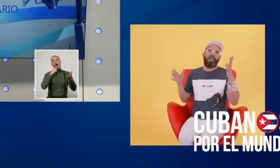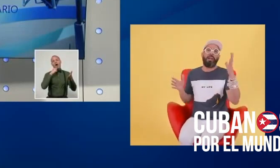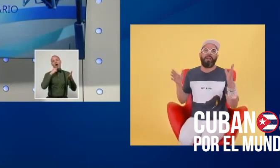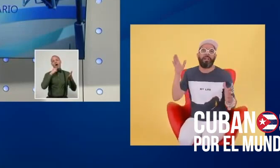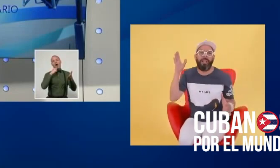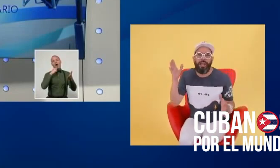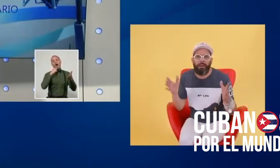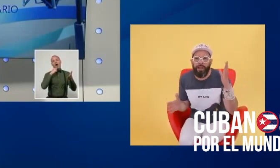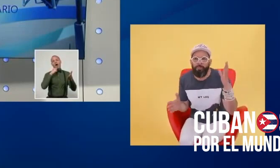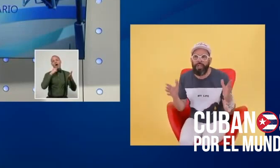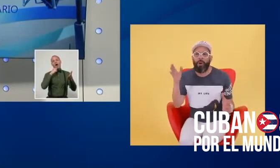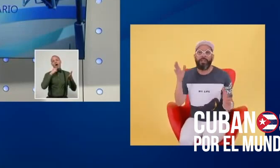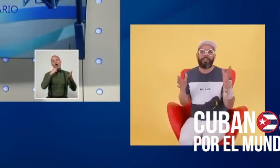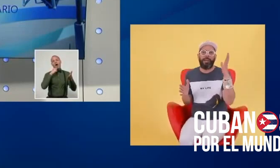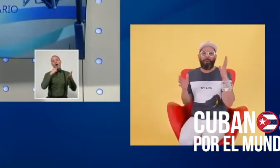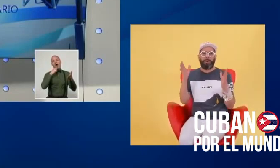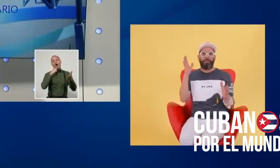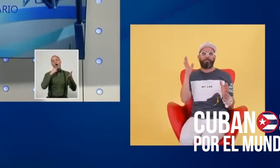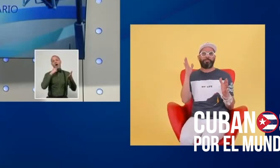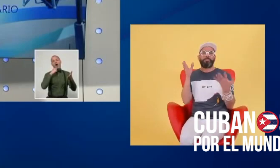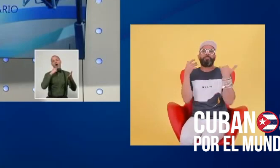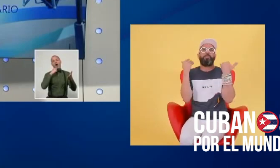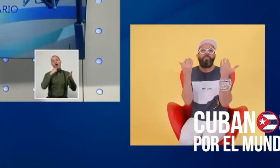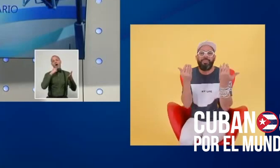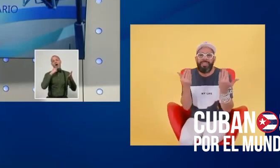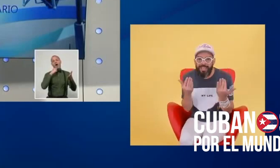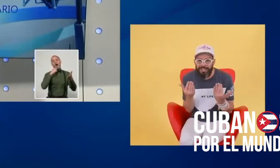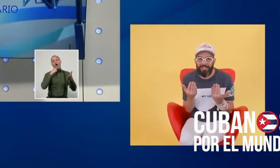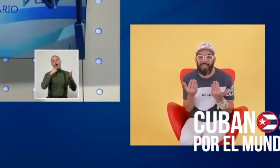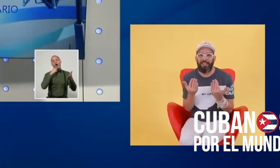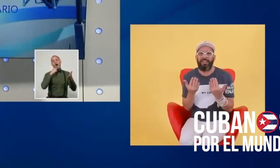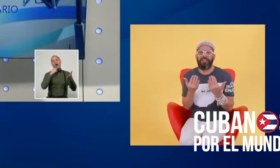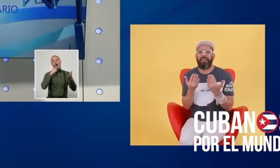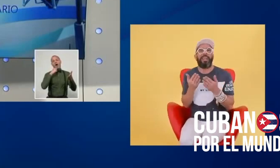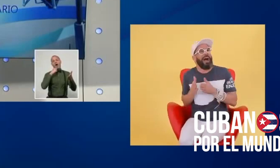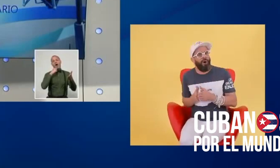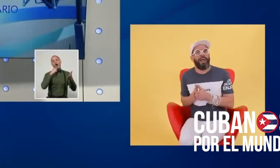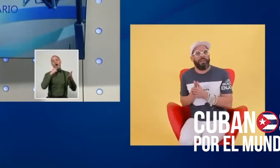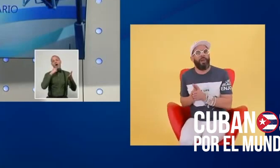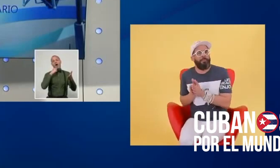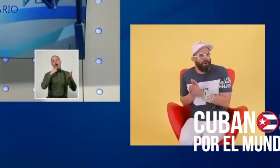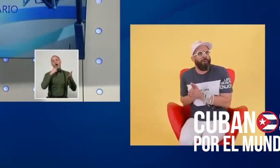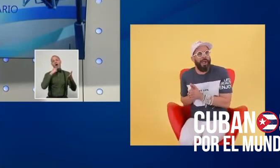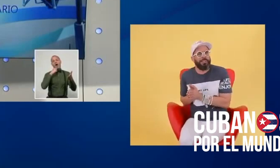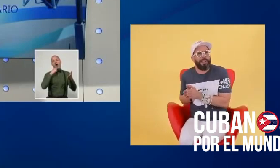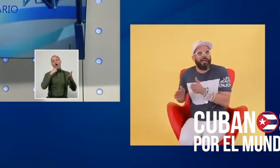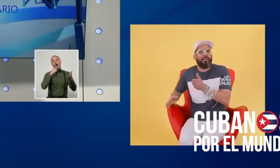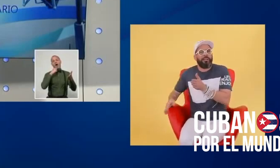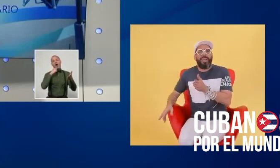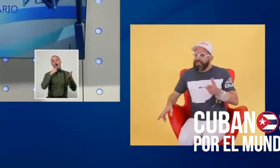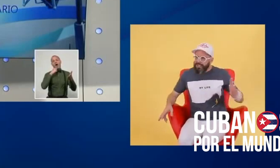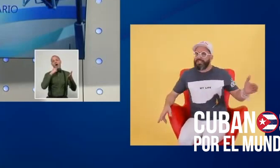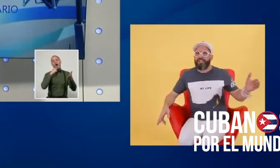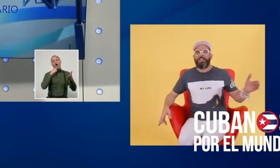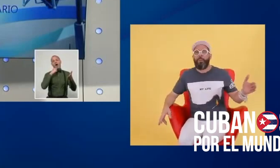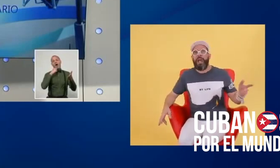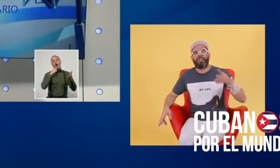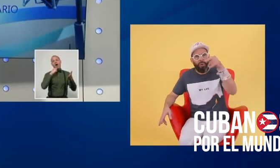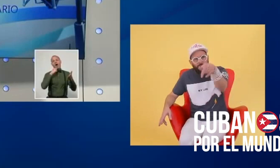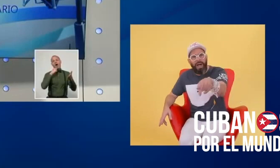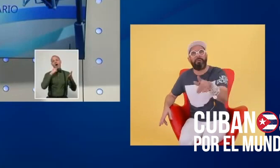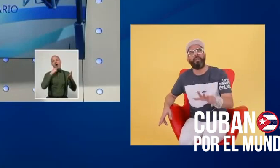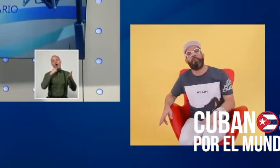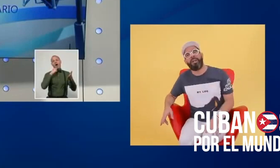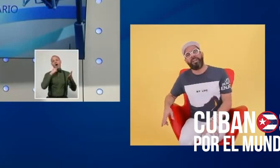payasón del muñeco ventríloco, dice que ahora nos damos cuenta que en 61